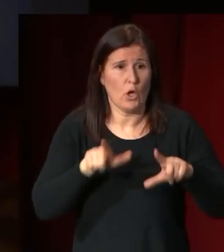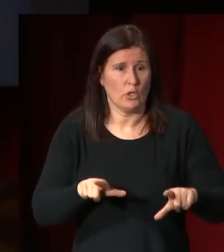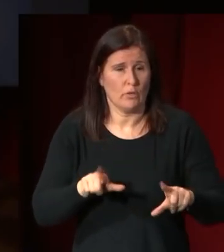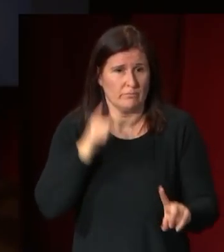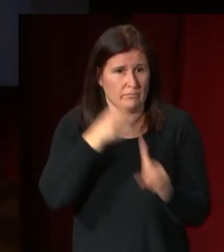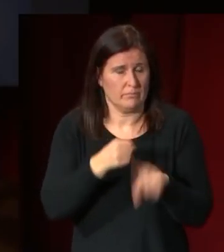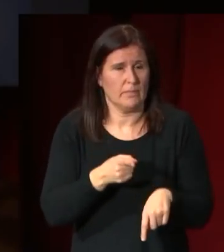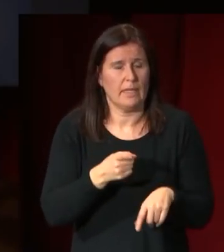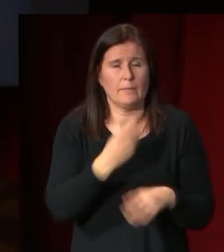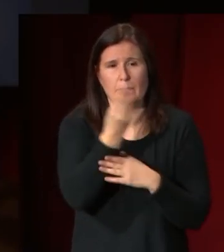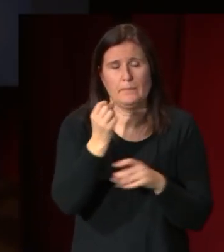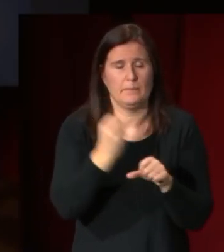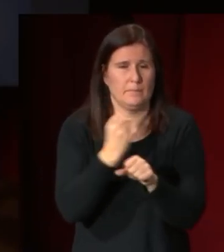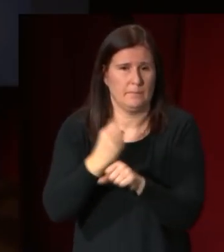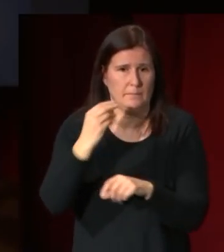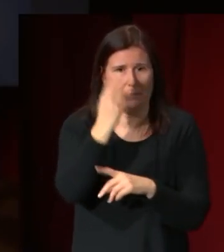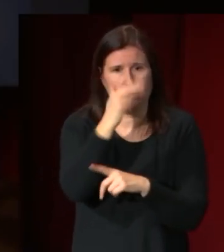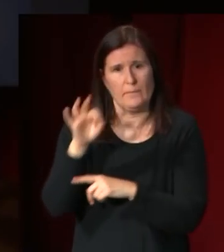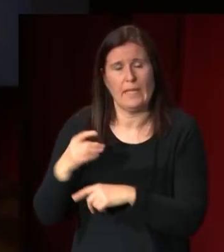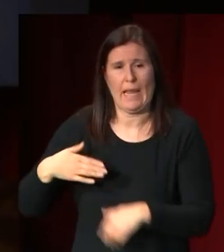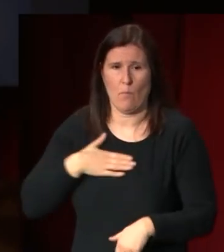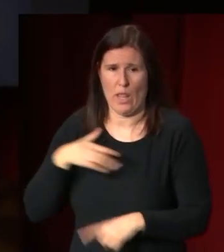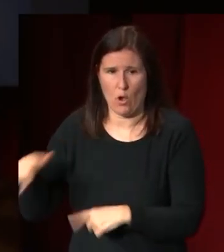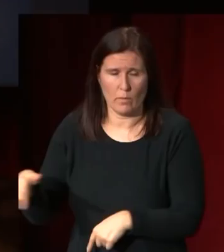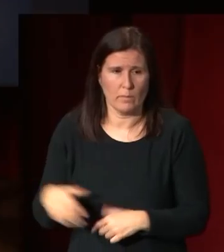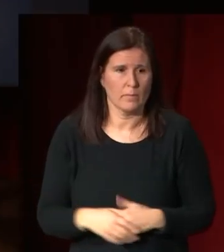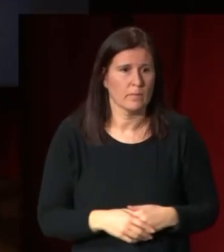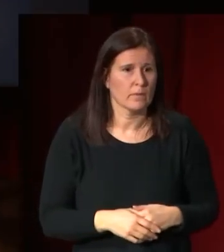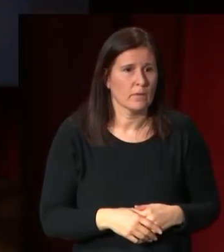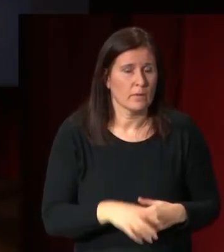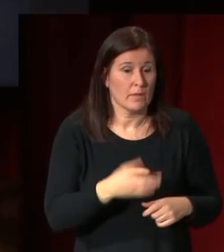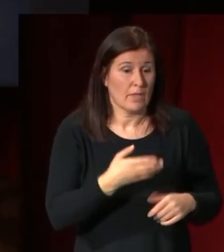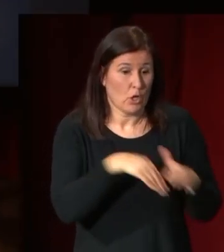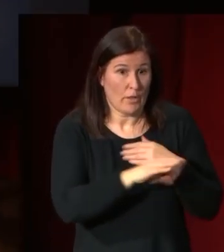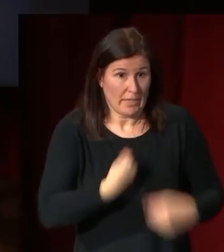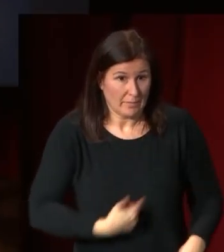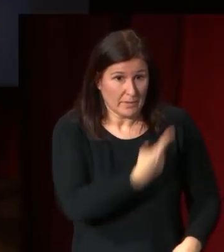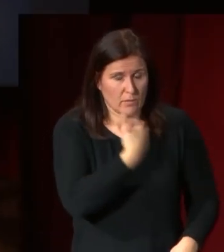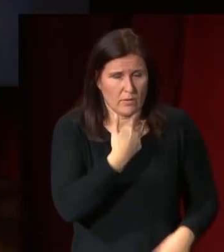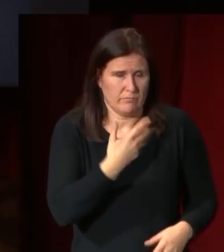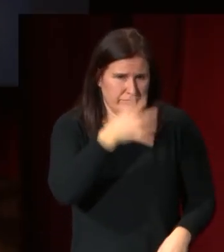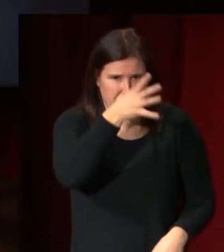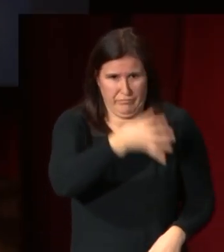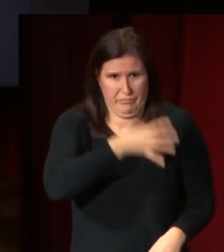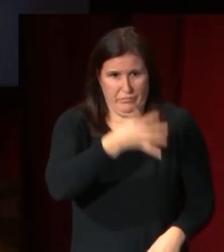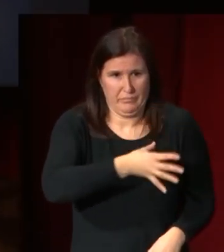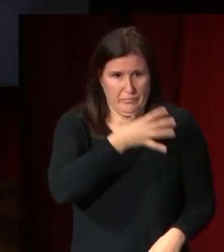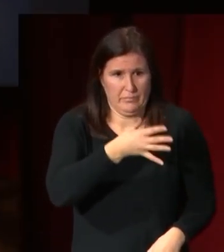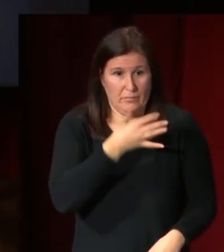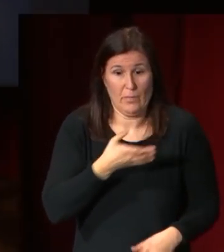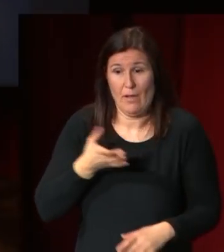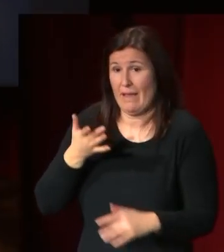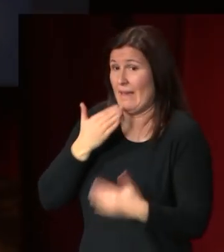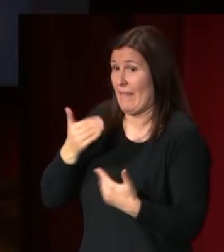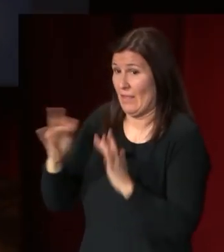iconografía de Napoleón bueno la colección del cardenal fue alucinante como el acceso que tenía a través de Napoleón fue tan grande